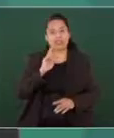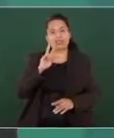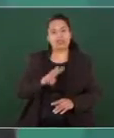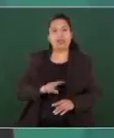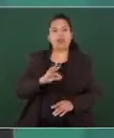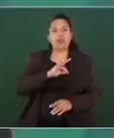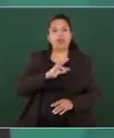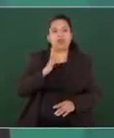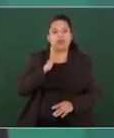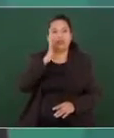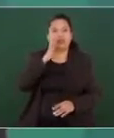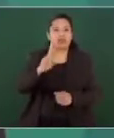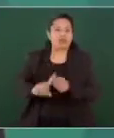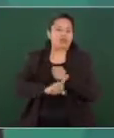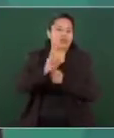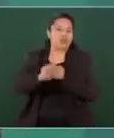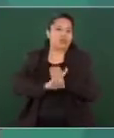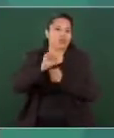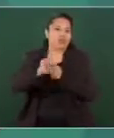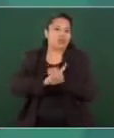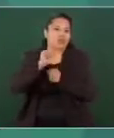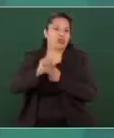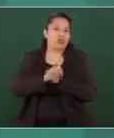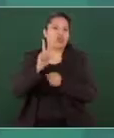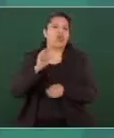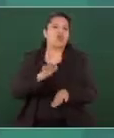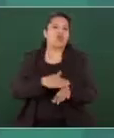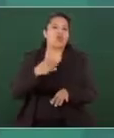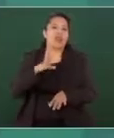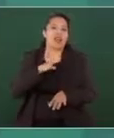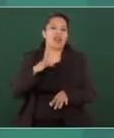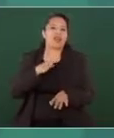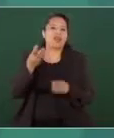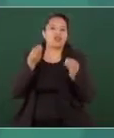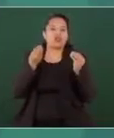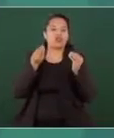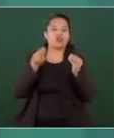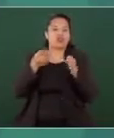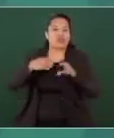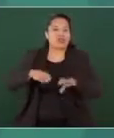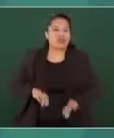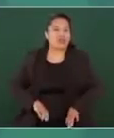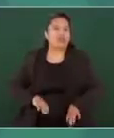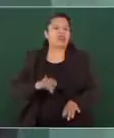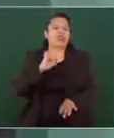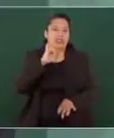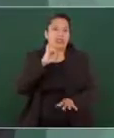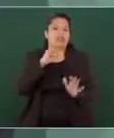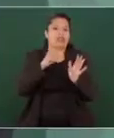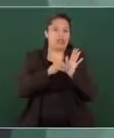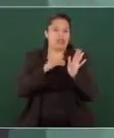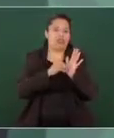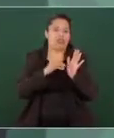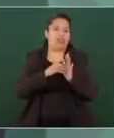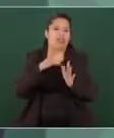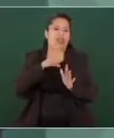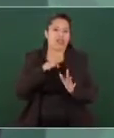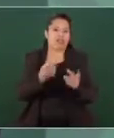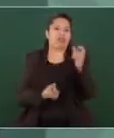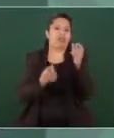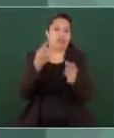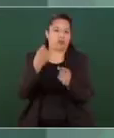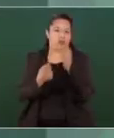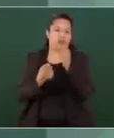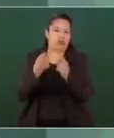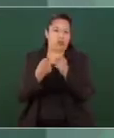por la corrupción que lamentablemente todavía existe, no sólo en el